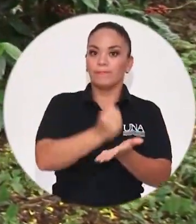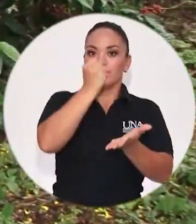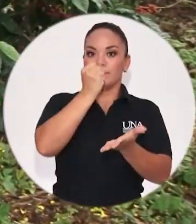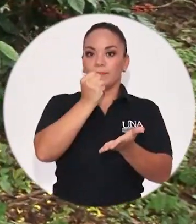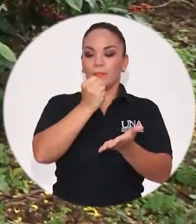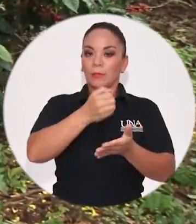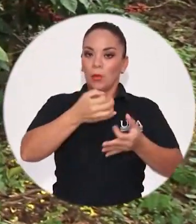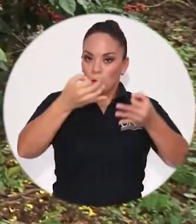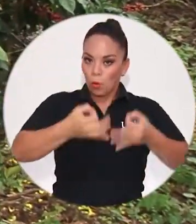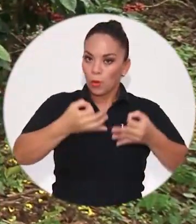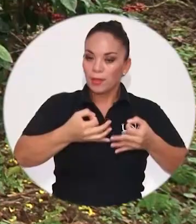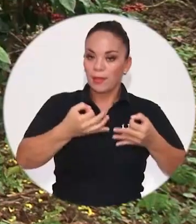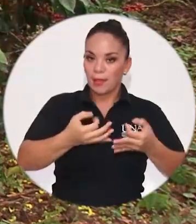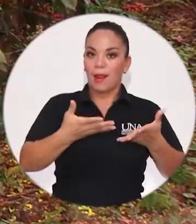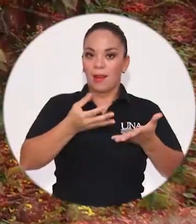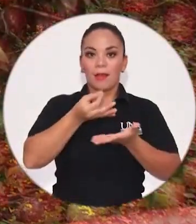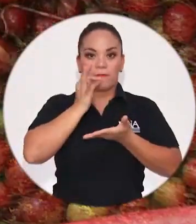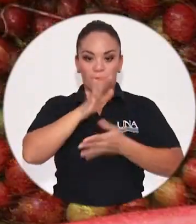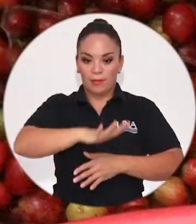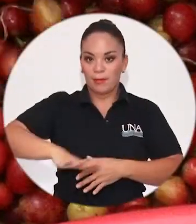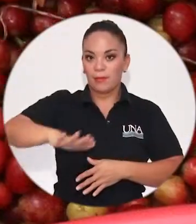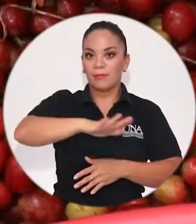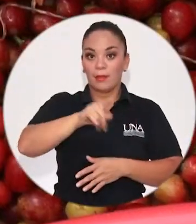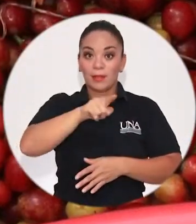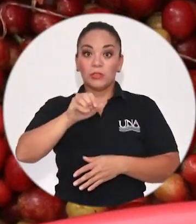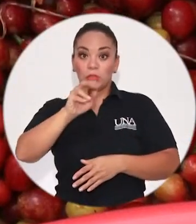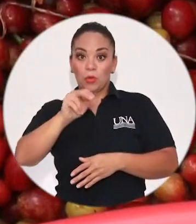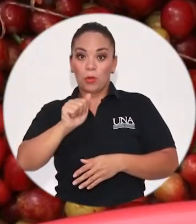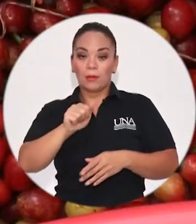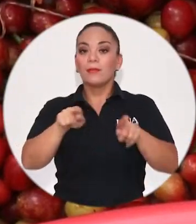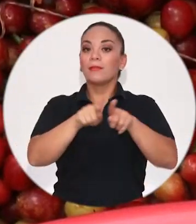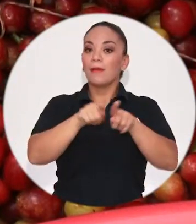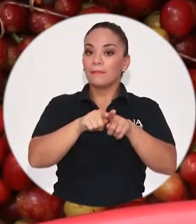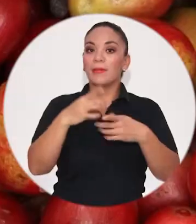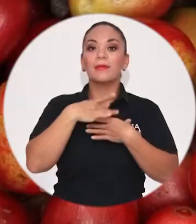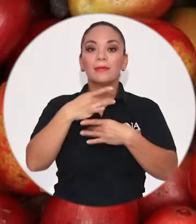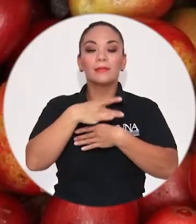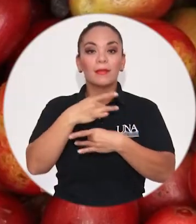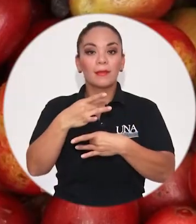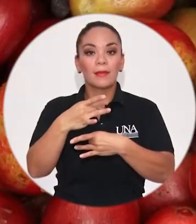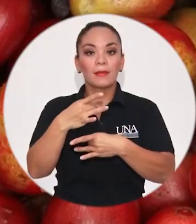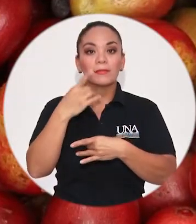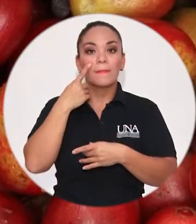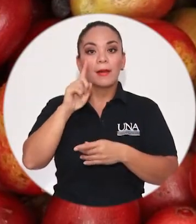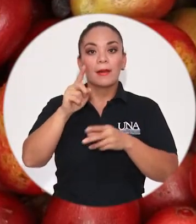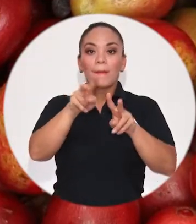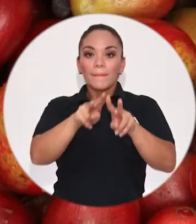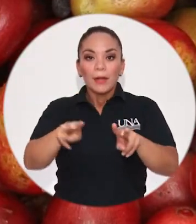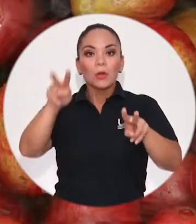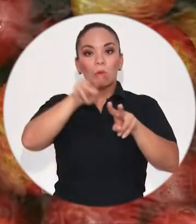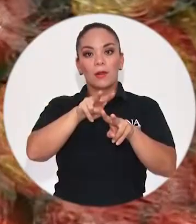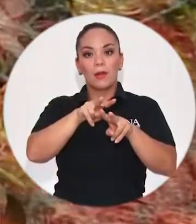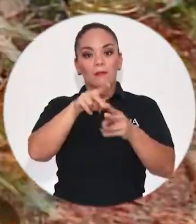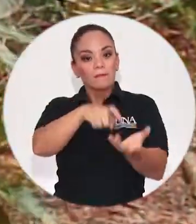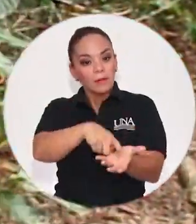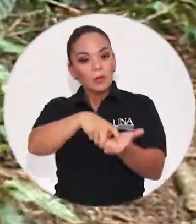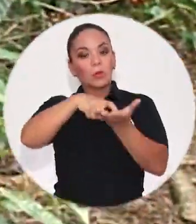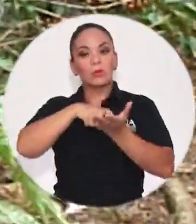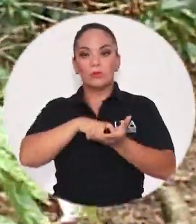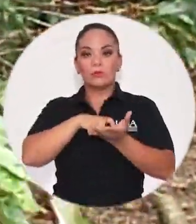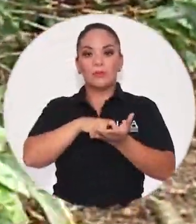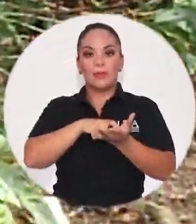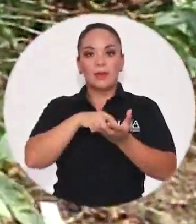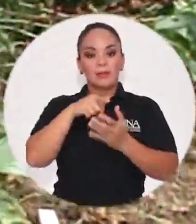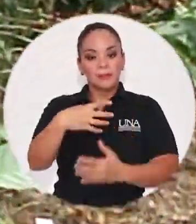café de la zona. Y claro, también había un interés por valorar, por reconocer ese patrimonio